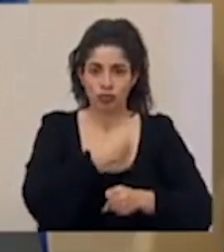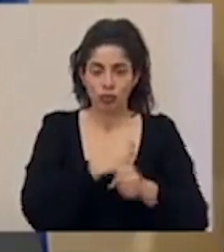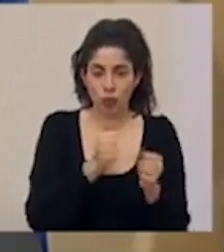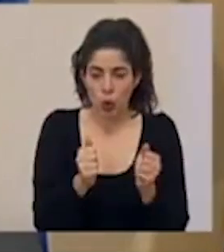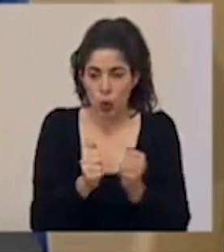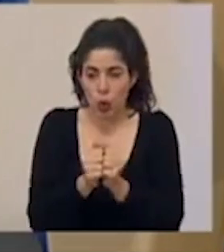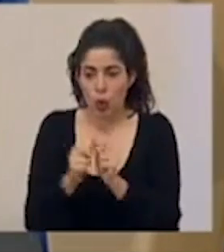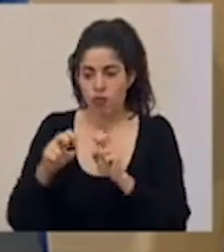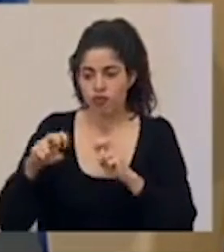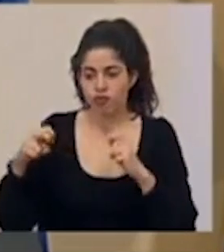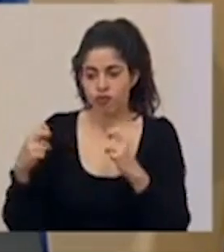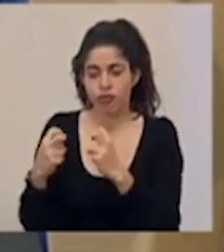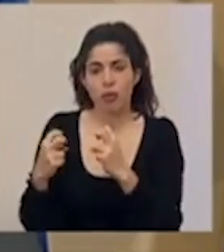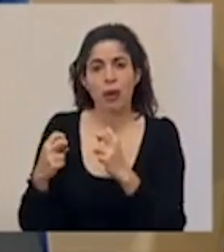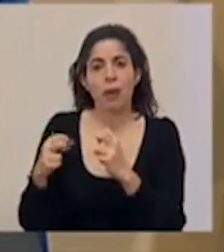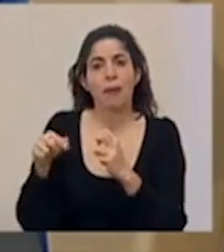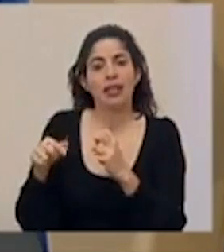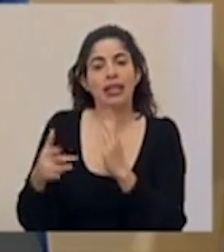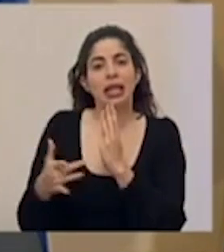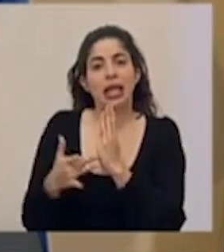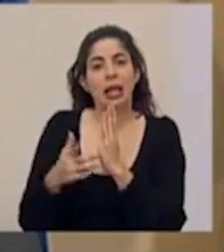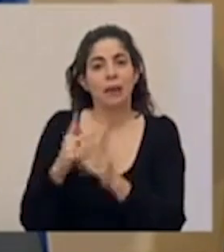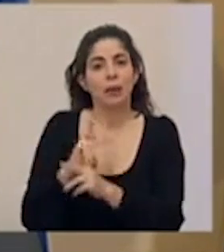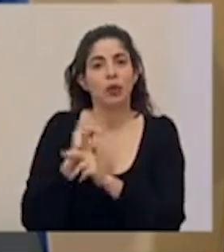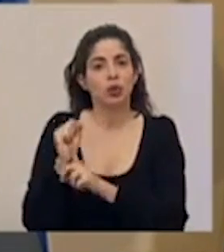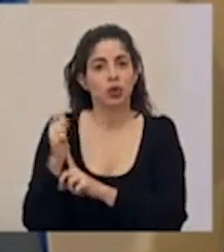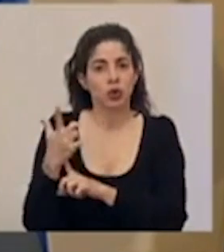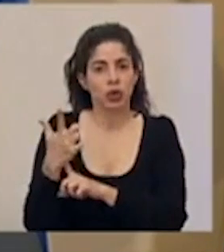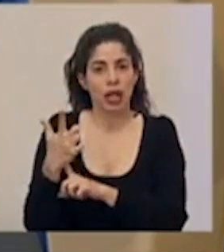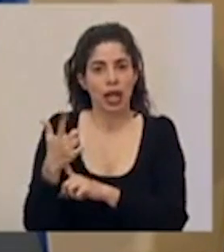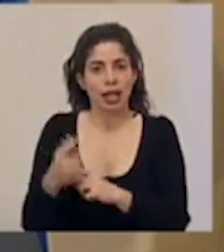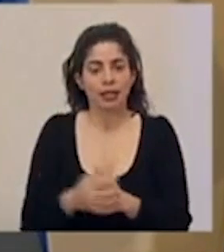conjunto con la Mesa Técnica de Protección Social.